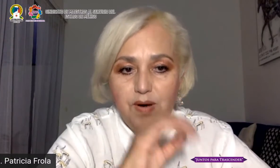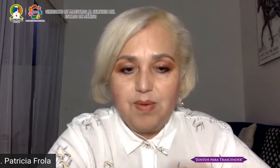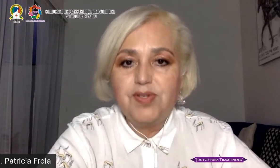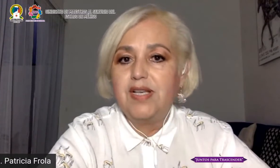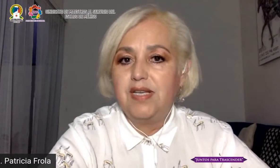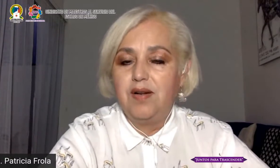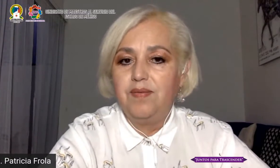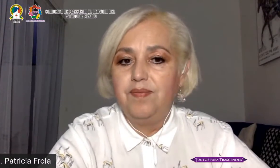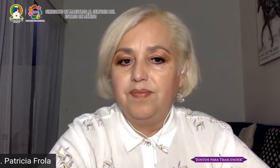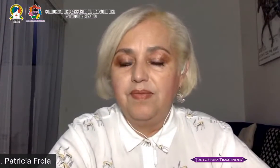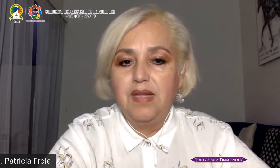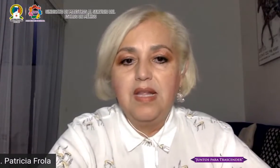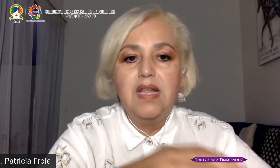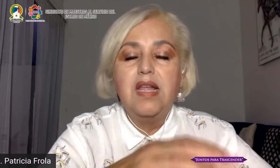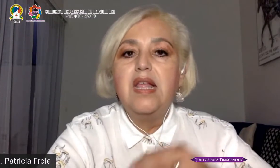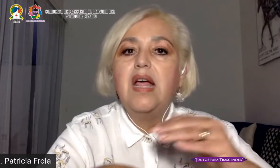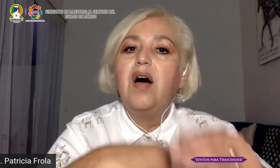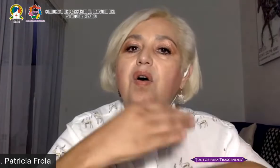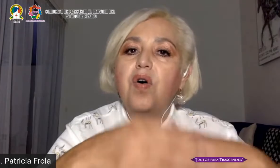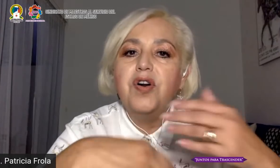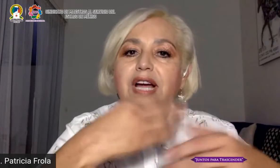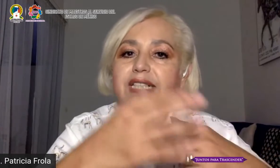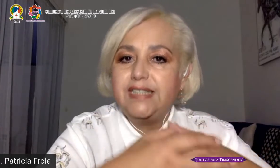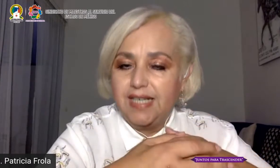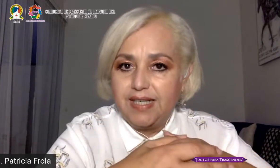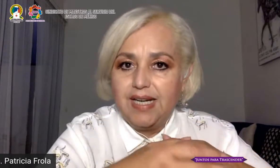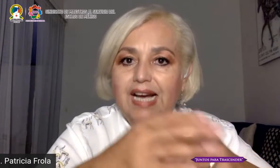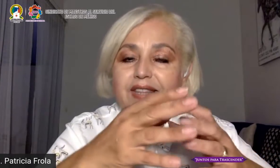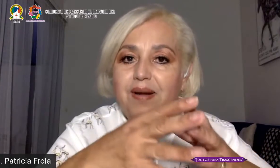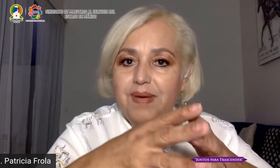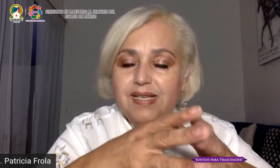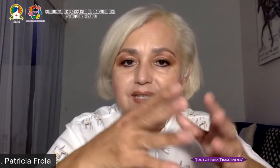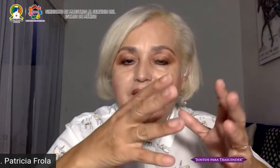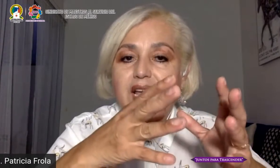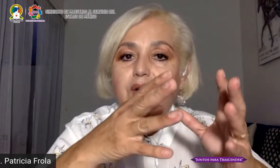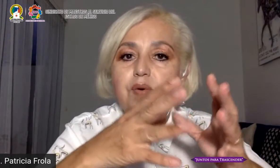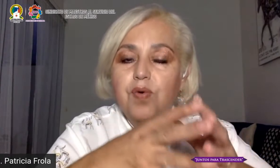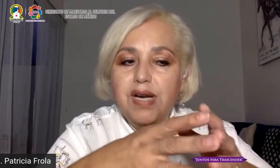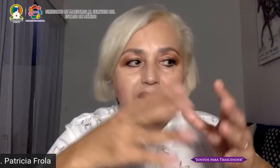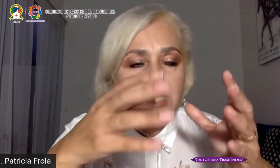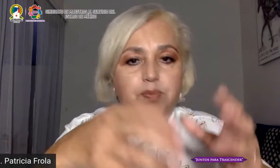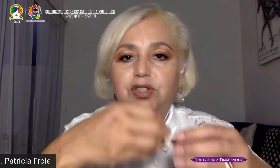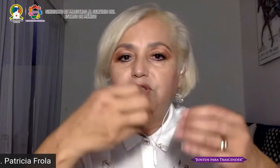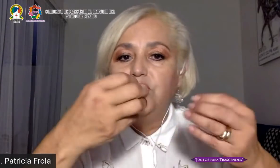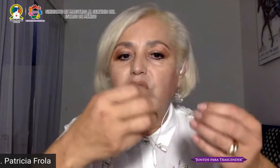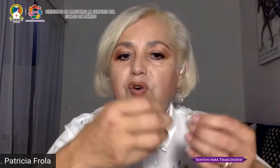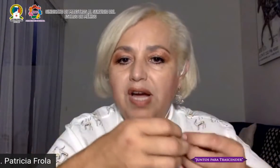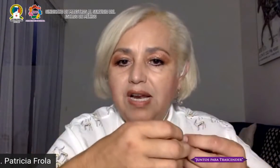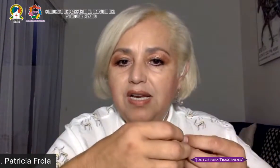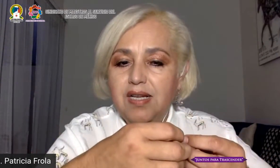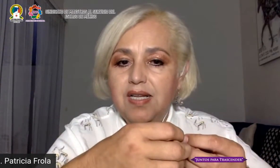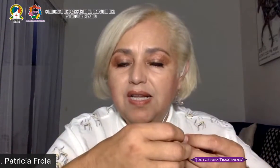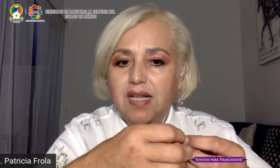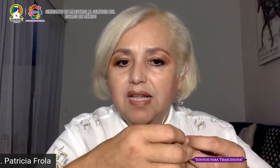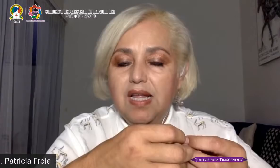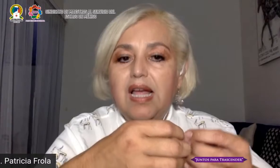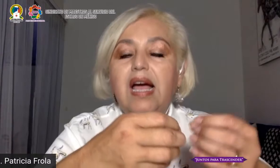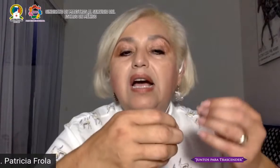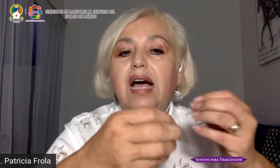volvemos a decir organizar a través de una exposición oral